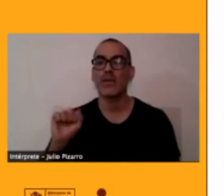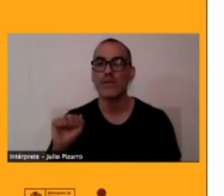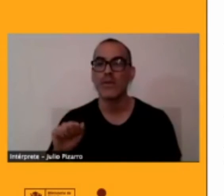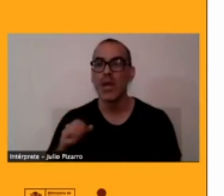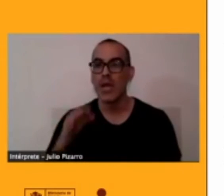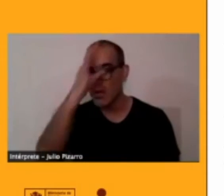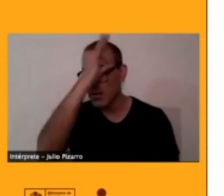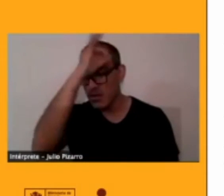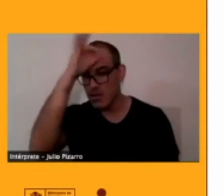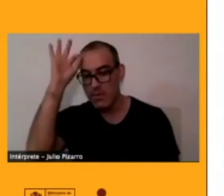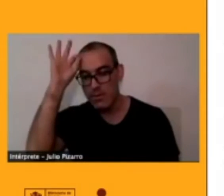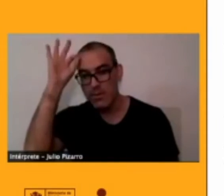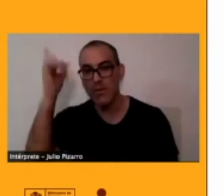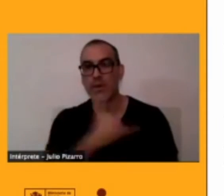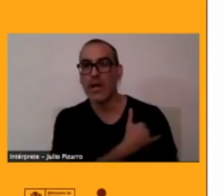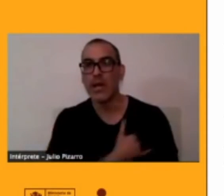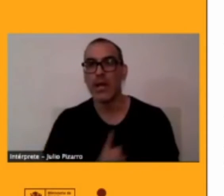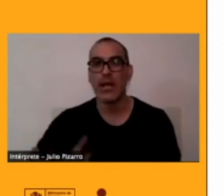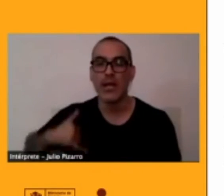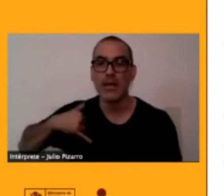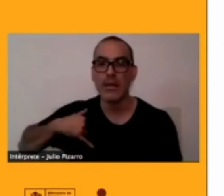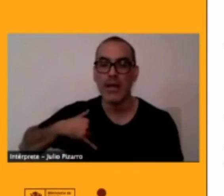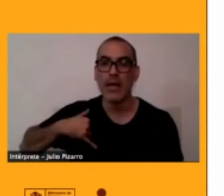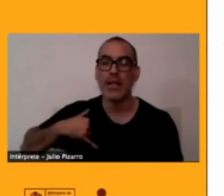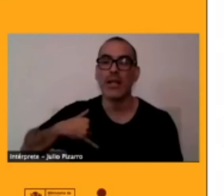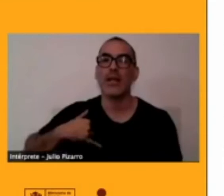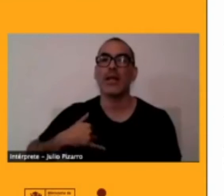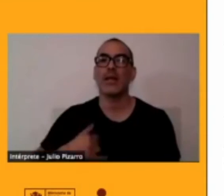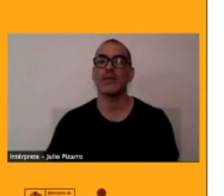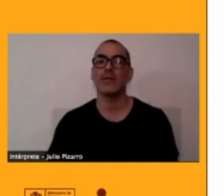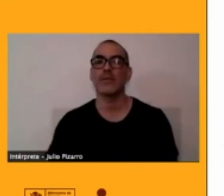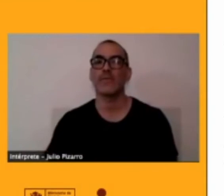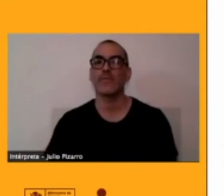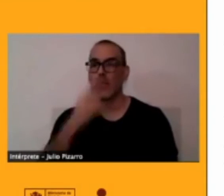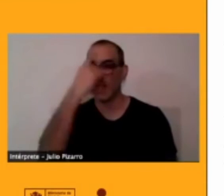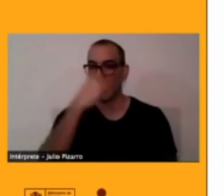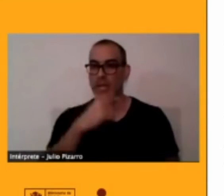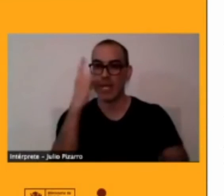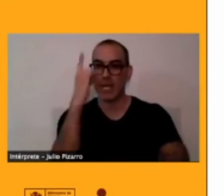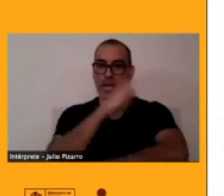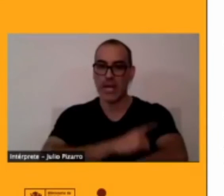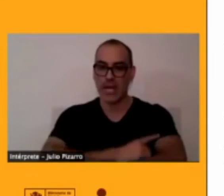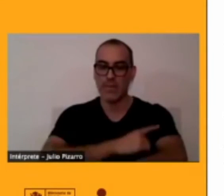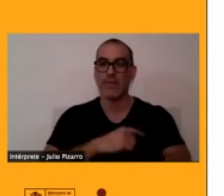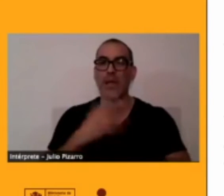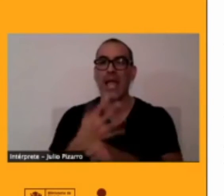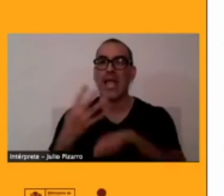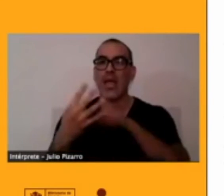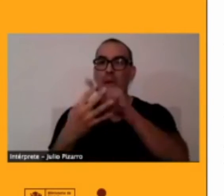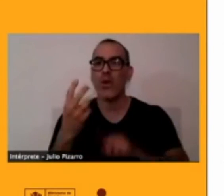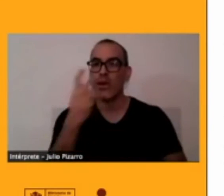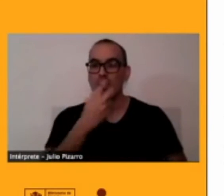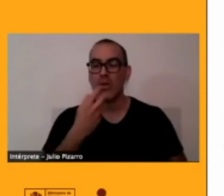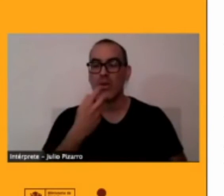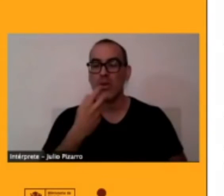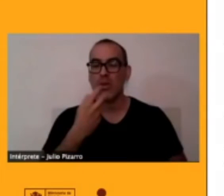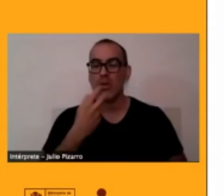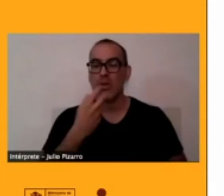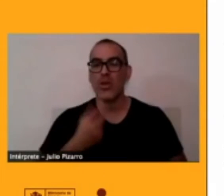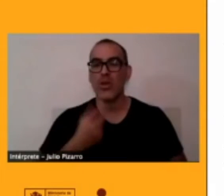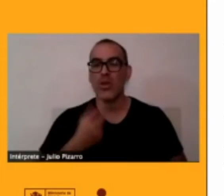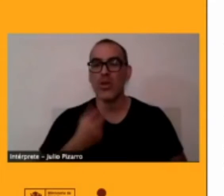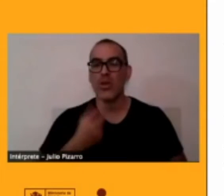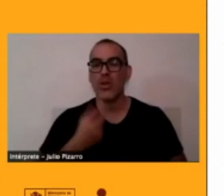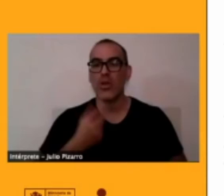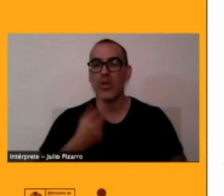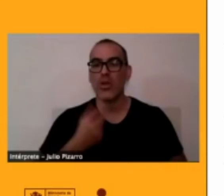y el Consejo Lingüístico desde su formación que fue en diciembre del 2010 ha estado trabajando a mano